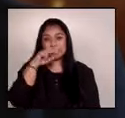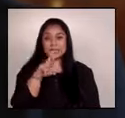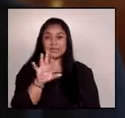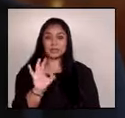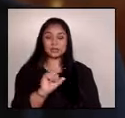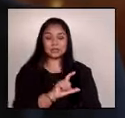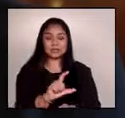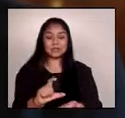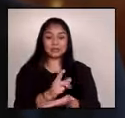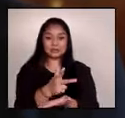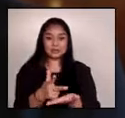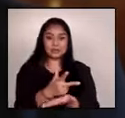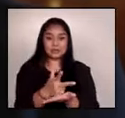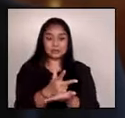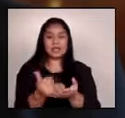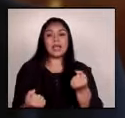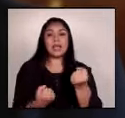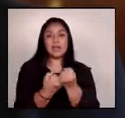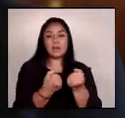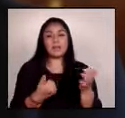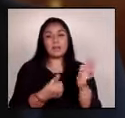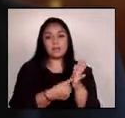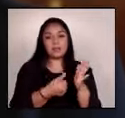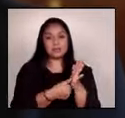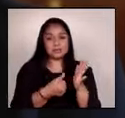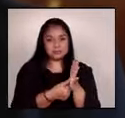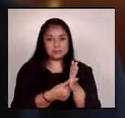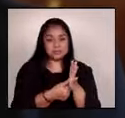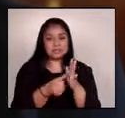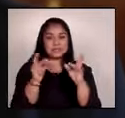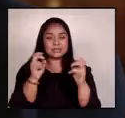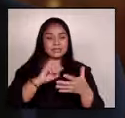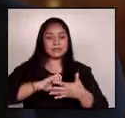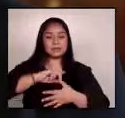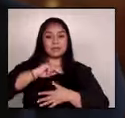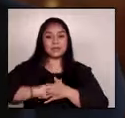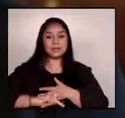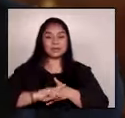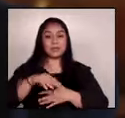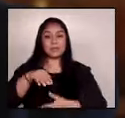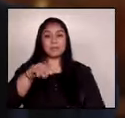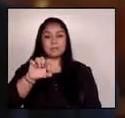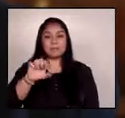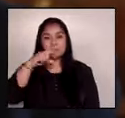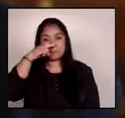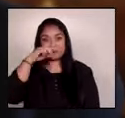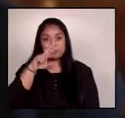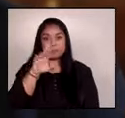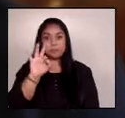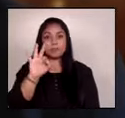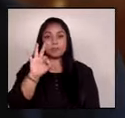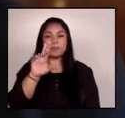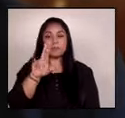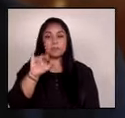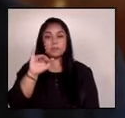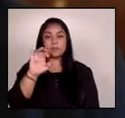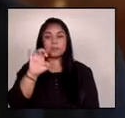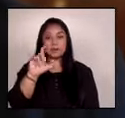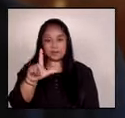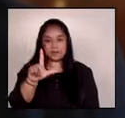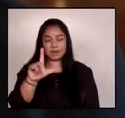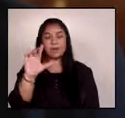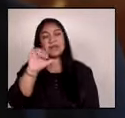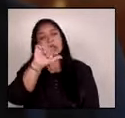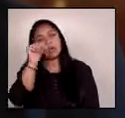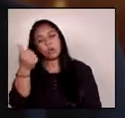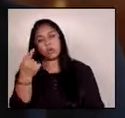colaborando con la Alcaldía de la Ciudad Capital en el proyecto del Metroriel y en otras iniciativas. Y haremos